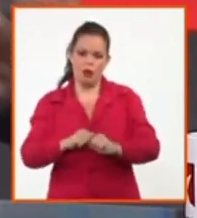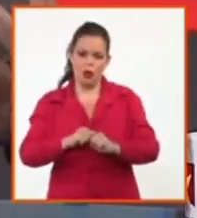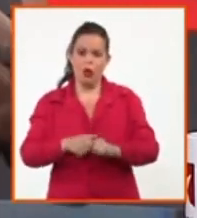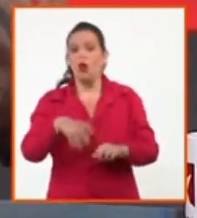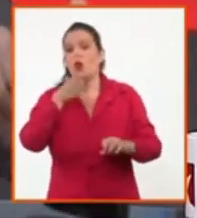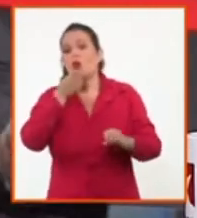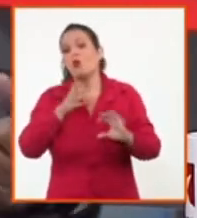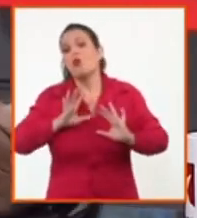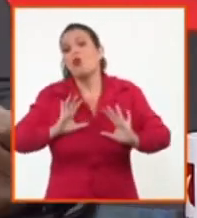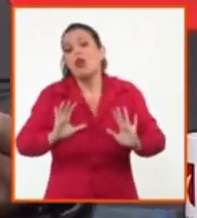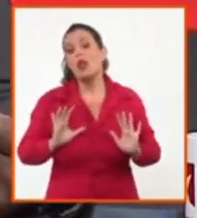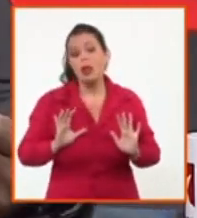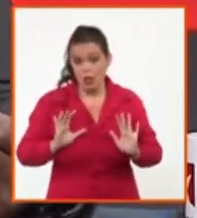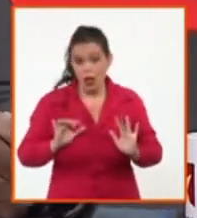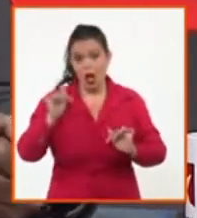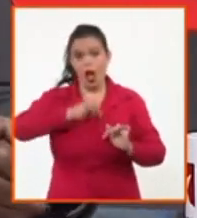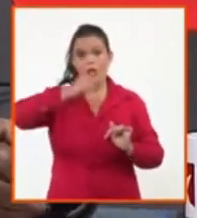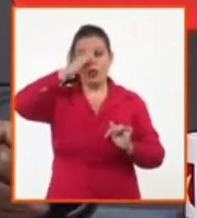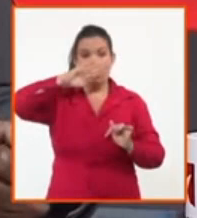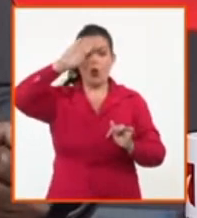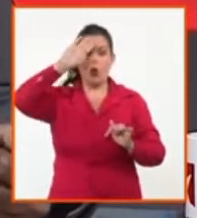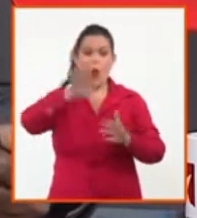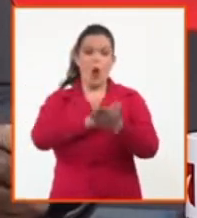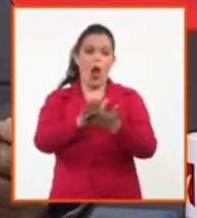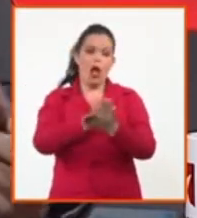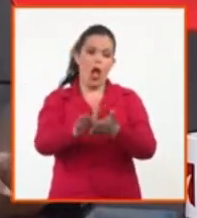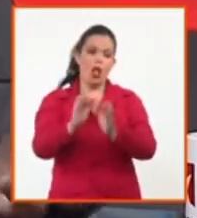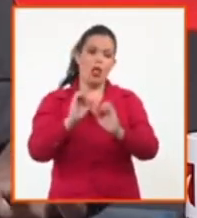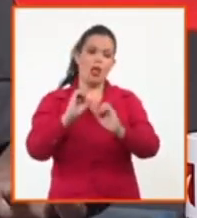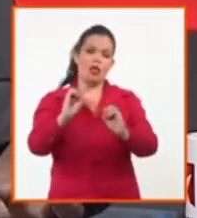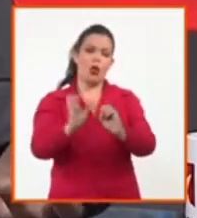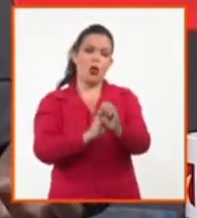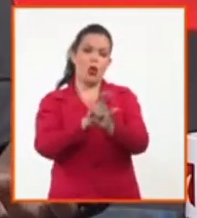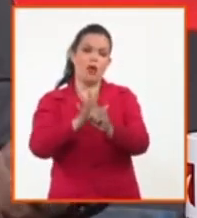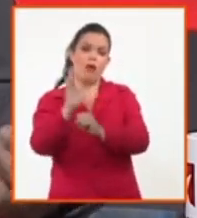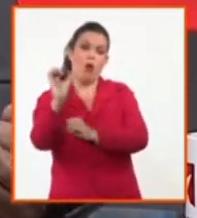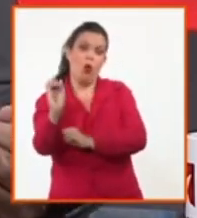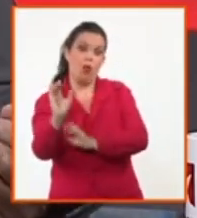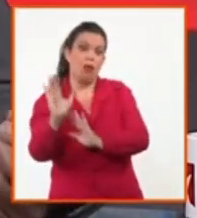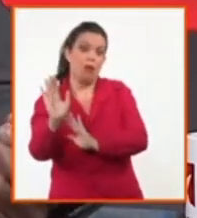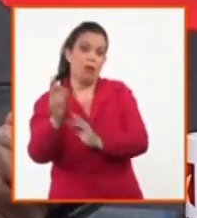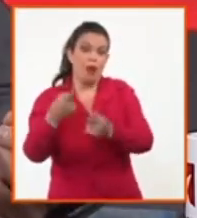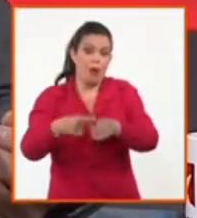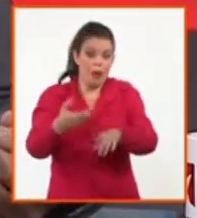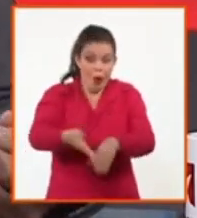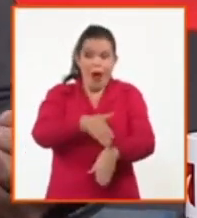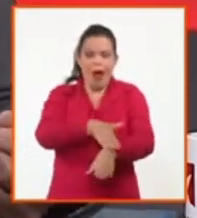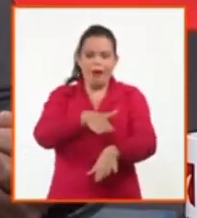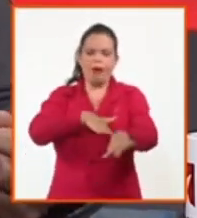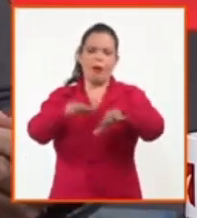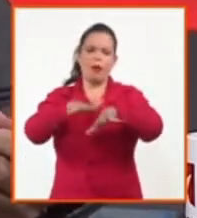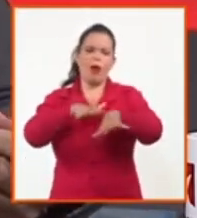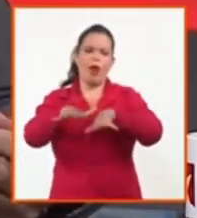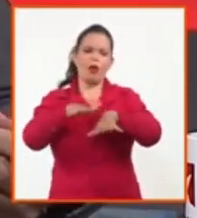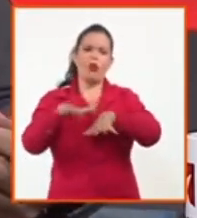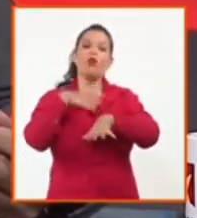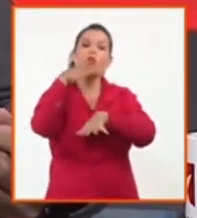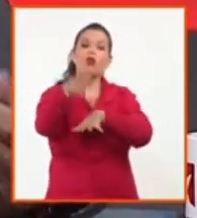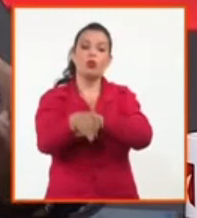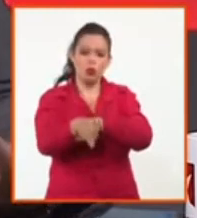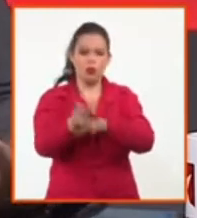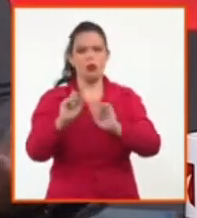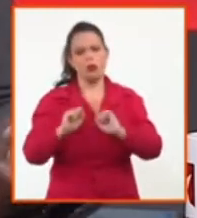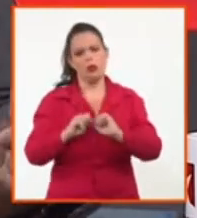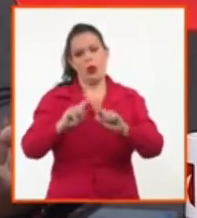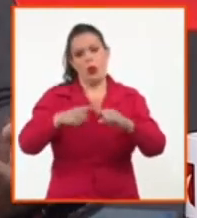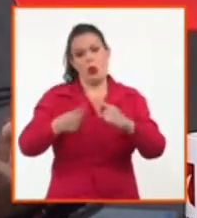en ese sentido es prepararse, y por lo tanto nos estamos preparando para esta situación. Y eso es parte de lo que estamos trabajando en este momento, o sea,